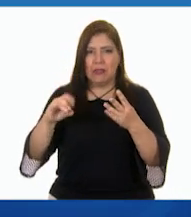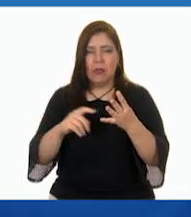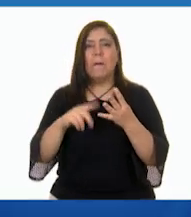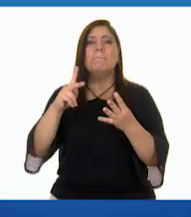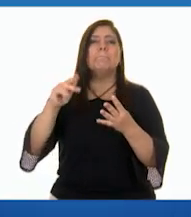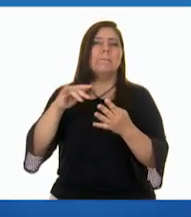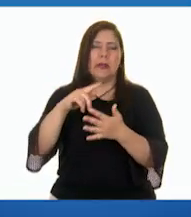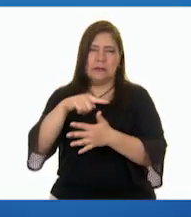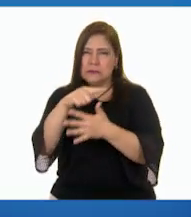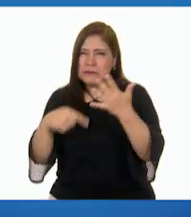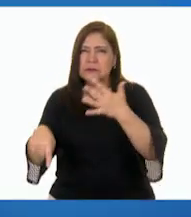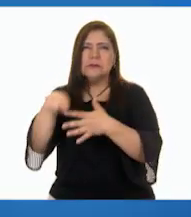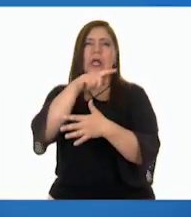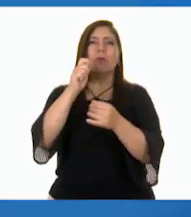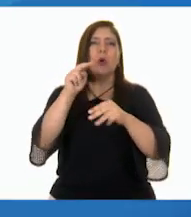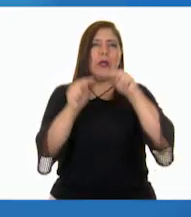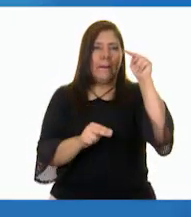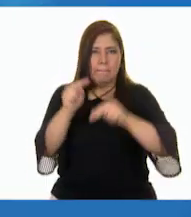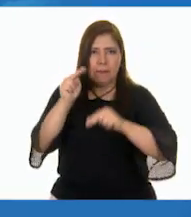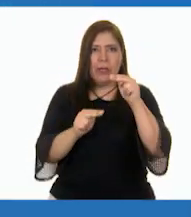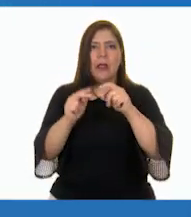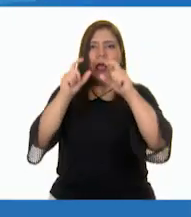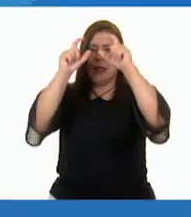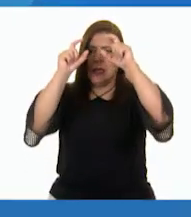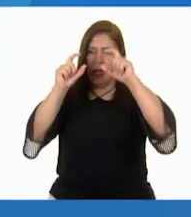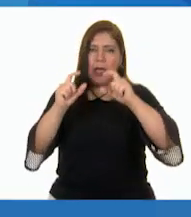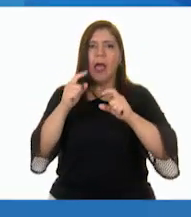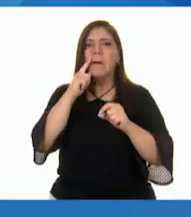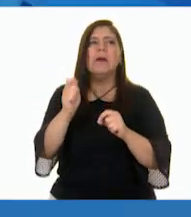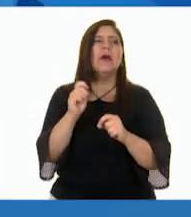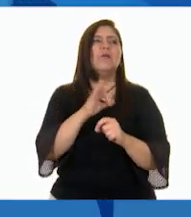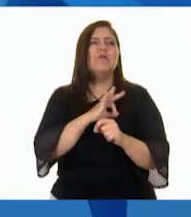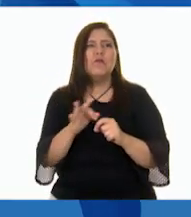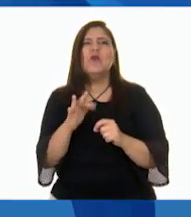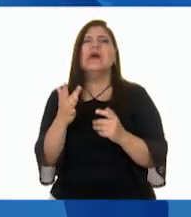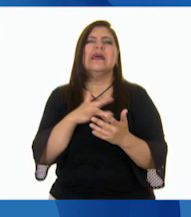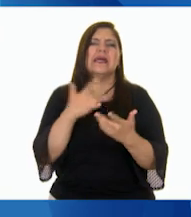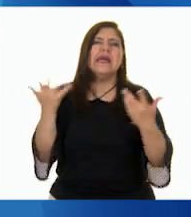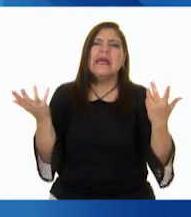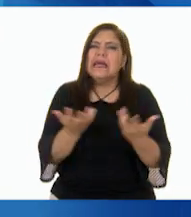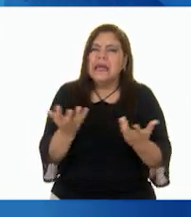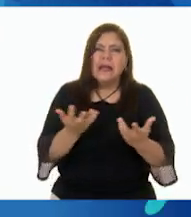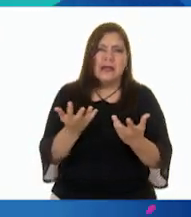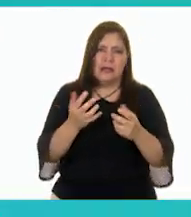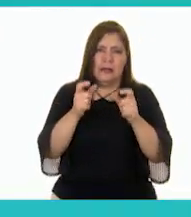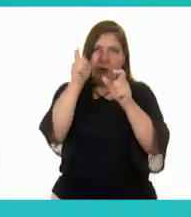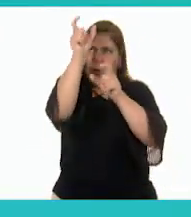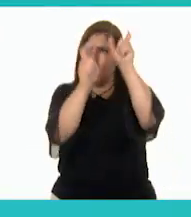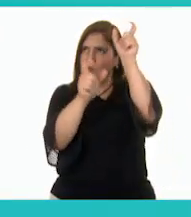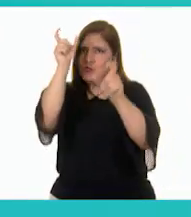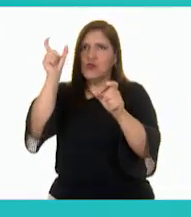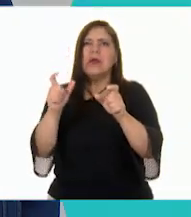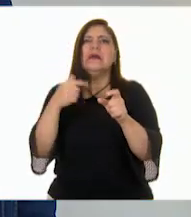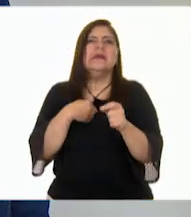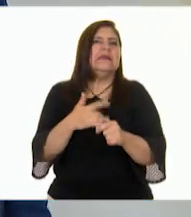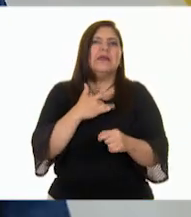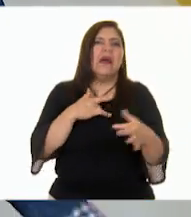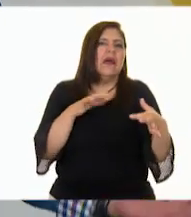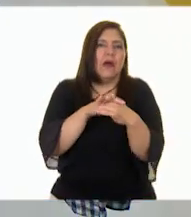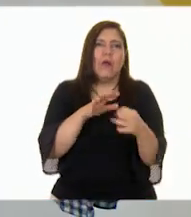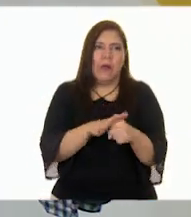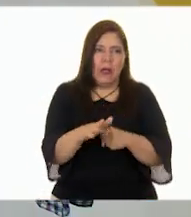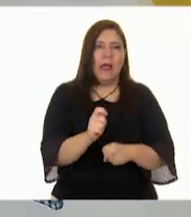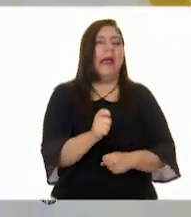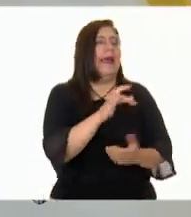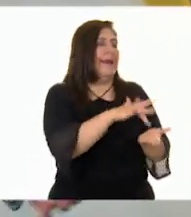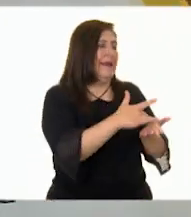dibujar debajo de cada palabra qué es lo que los produce o qué les ocasiona sentir cada una de ellas. Muchas gracias, maestra Eli,